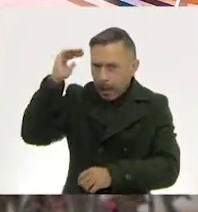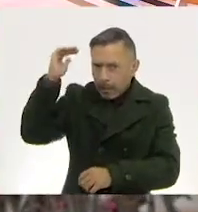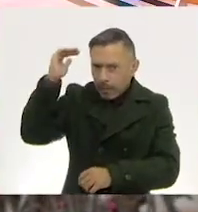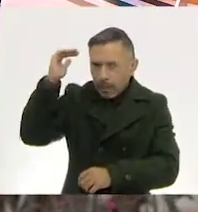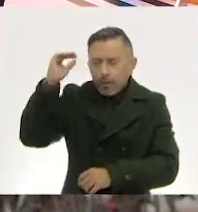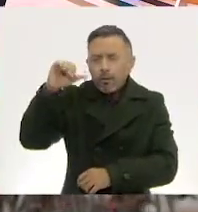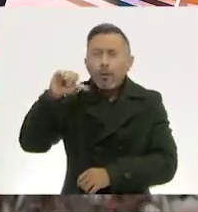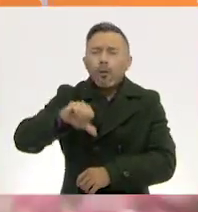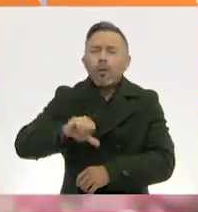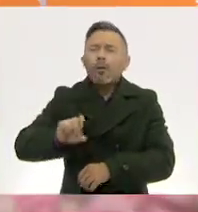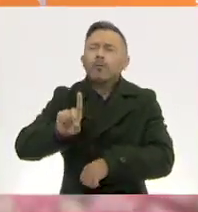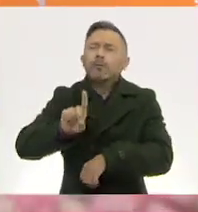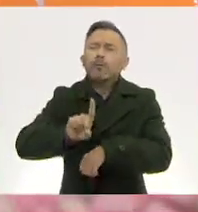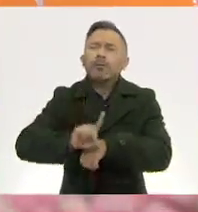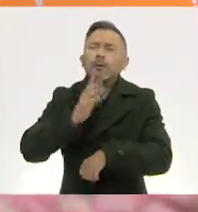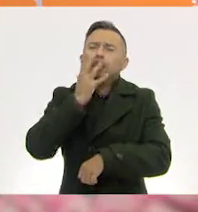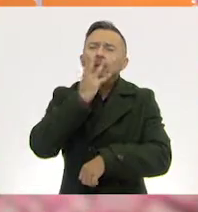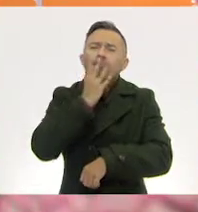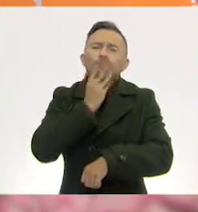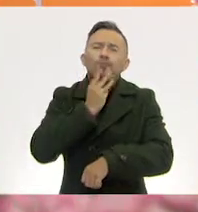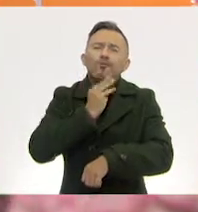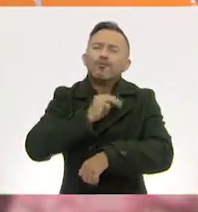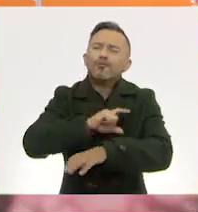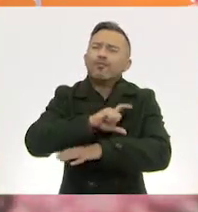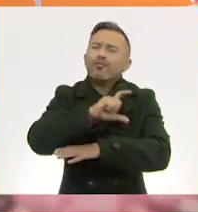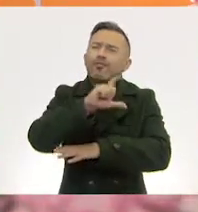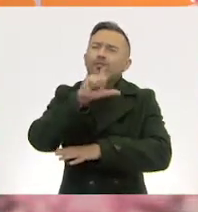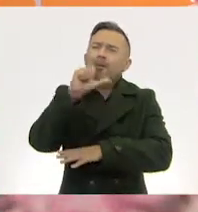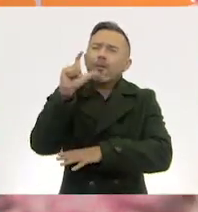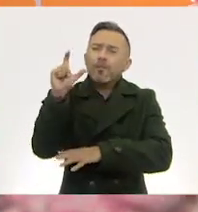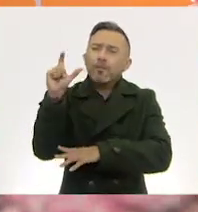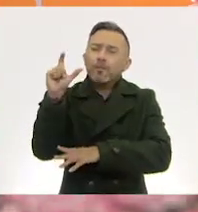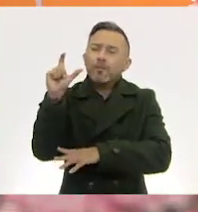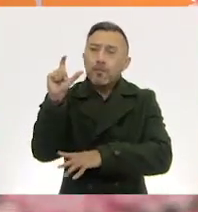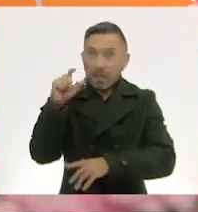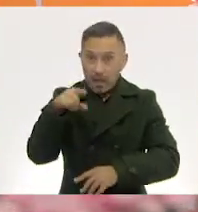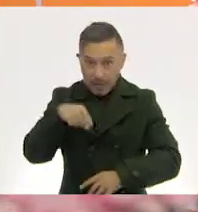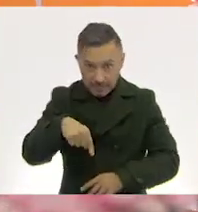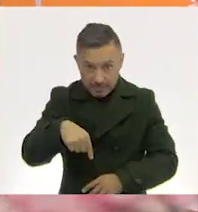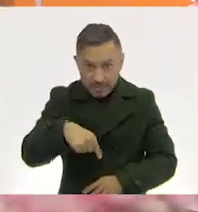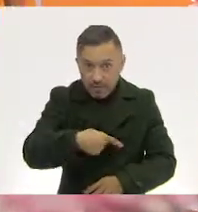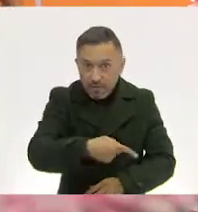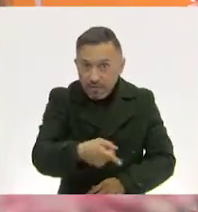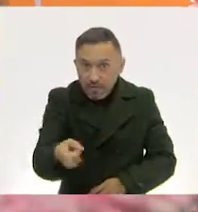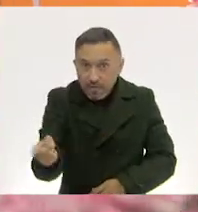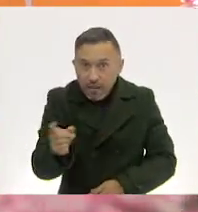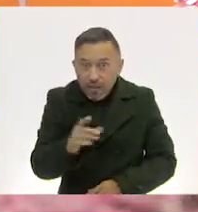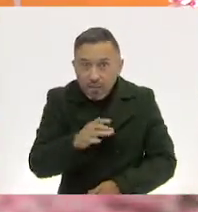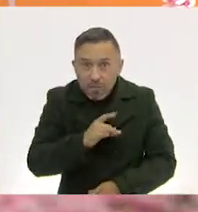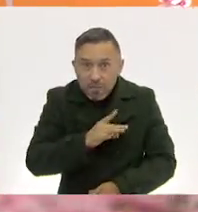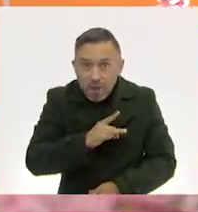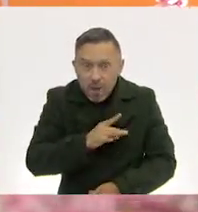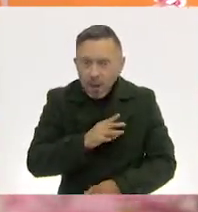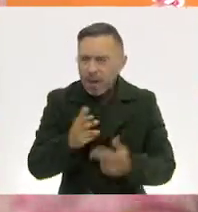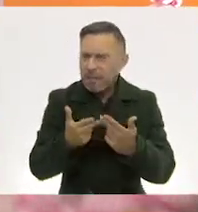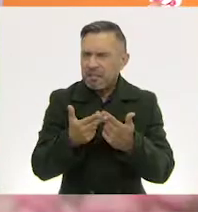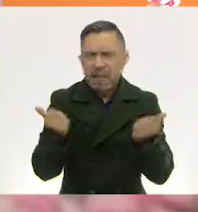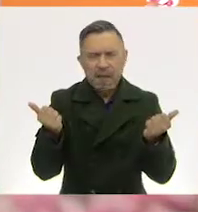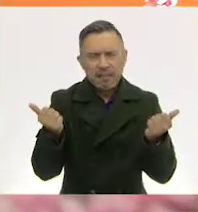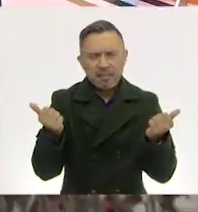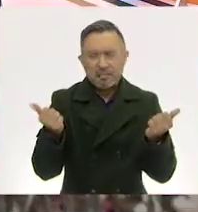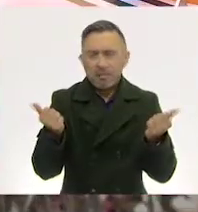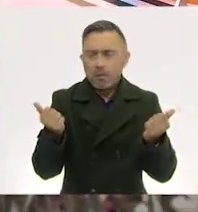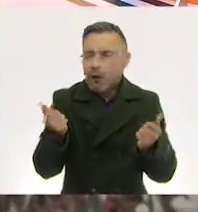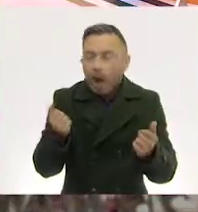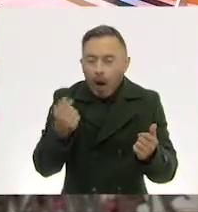hermoso. Aquí no hay ningún miedoso. Un bosque,